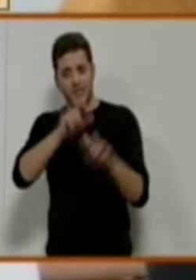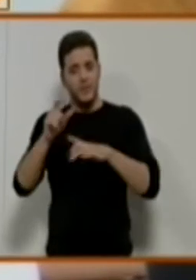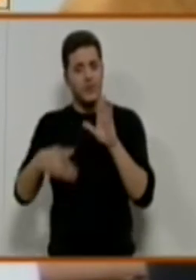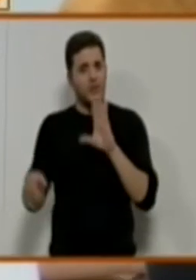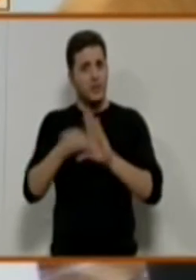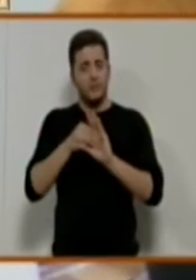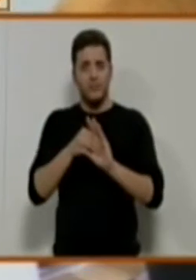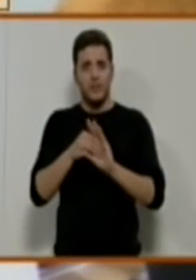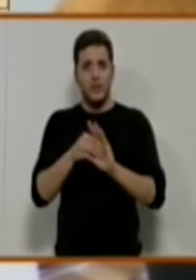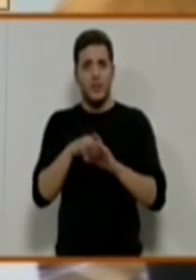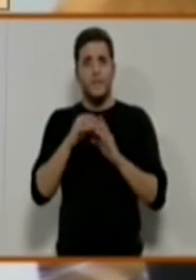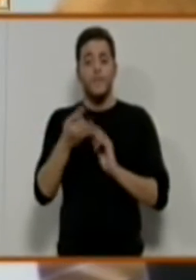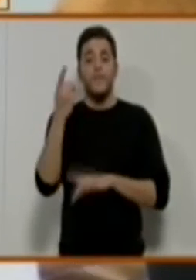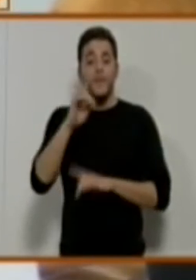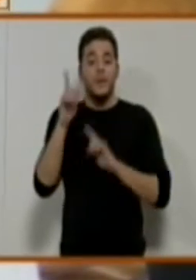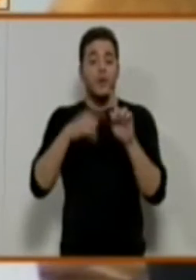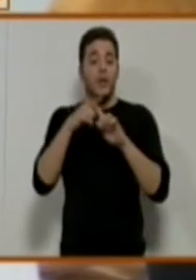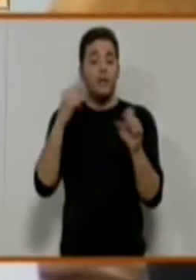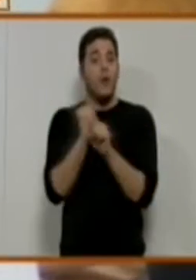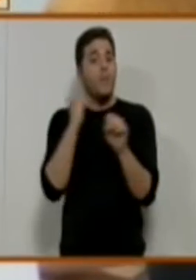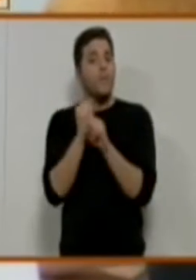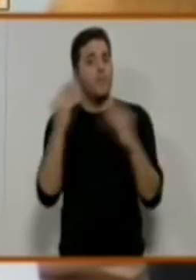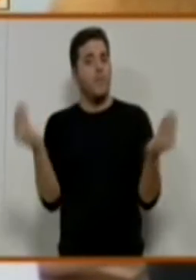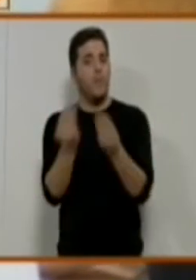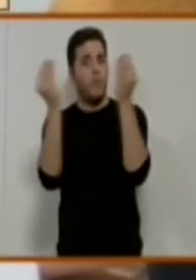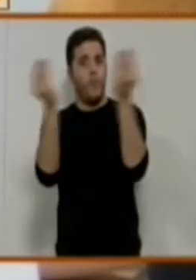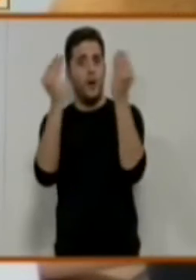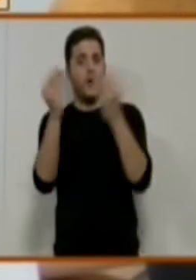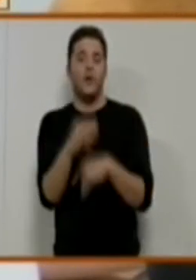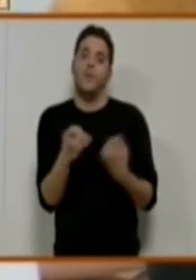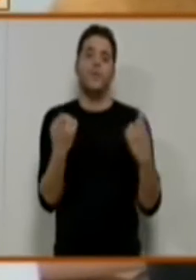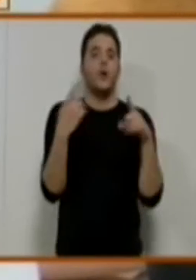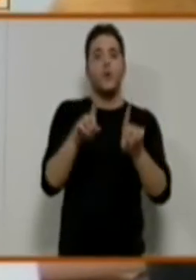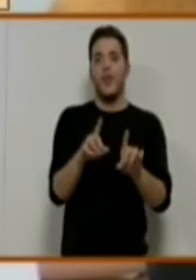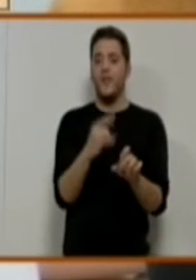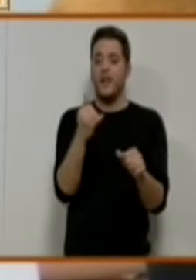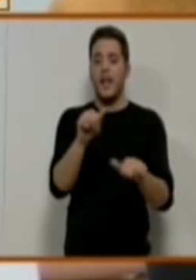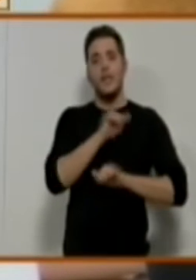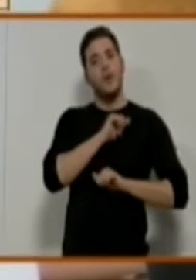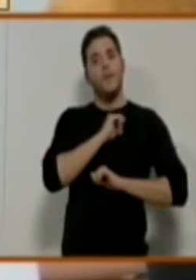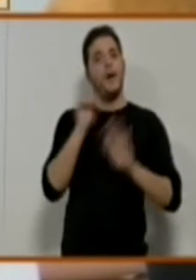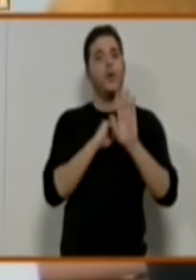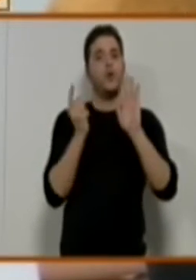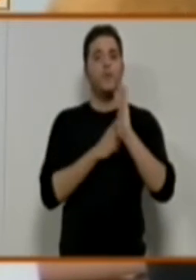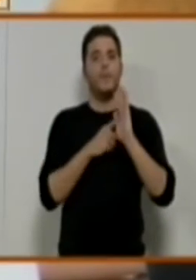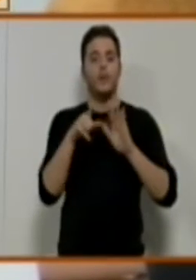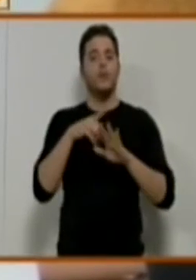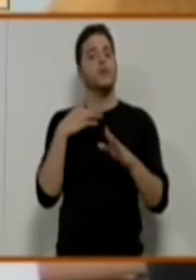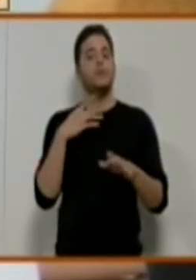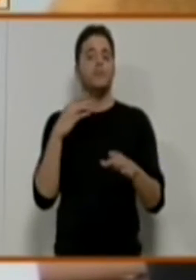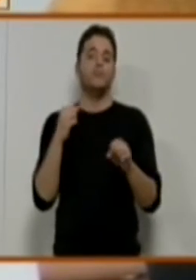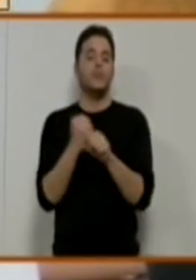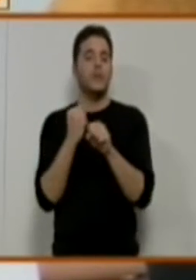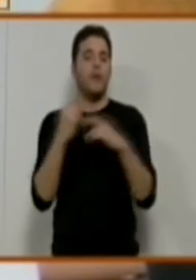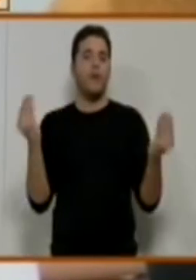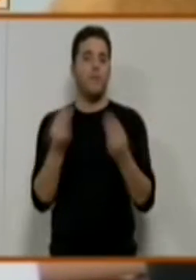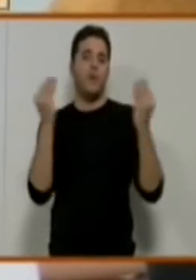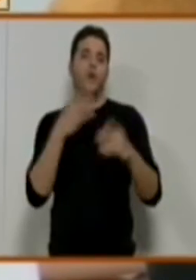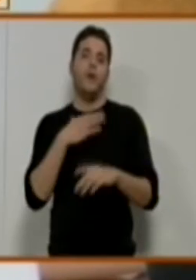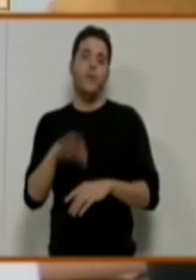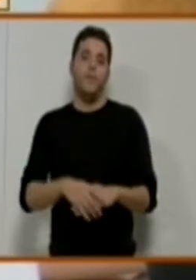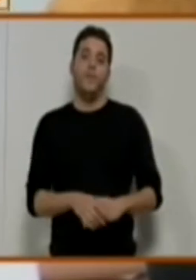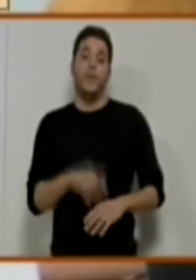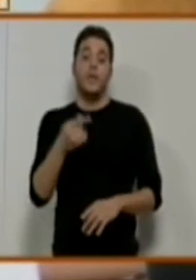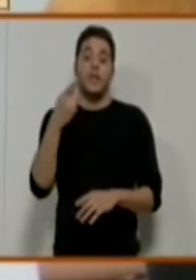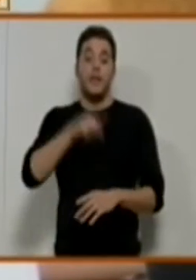Pueden estar inscritas también para mejoras de empleo, no necesariamente tiene por qué estar desempleado total. Además de otro taller de empleo de Ciudad Real